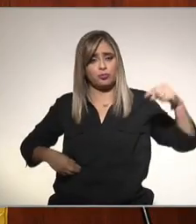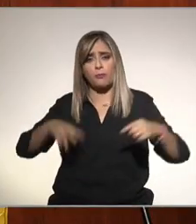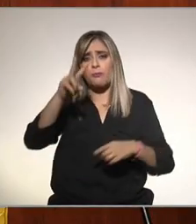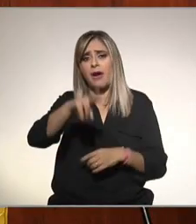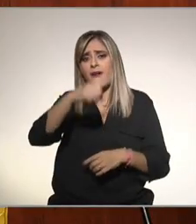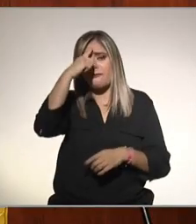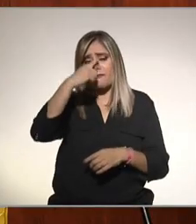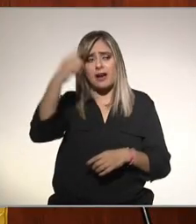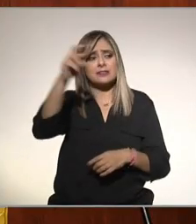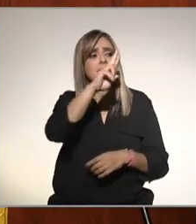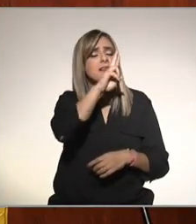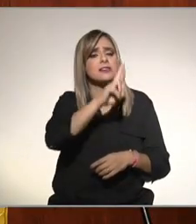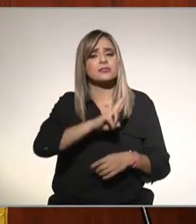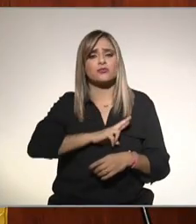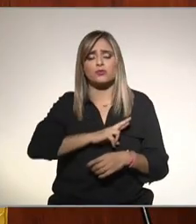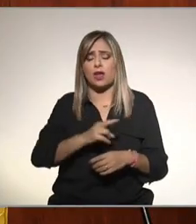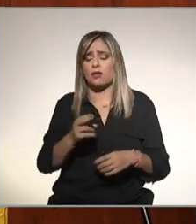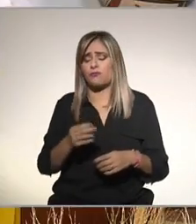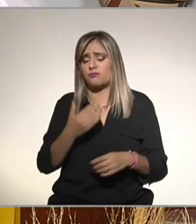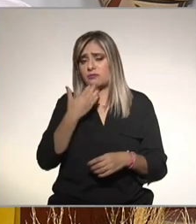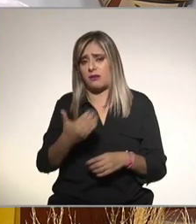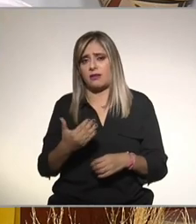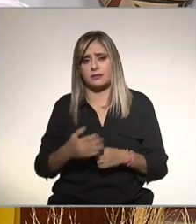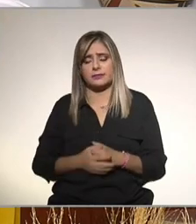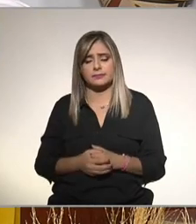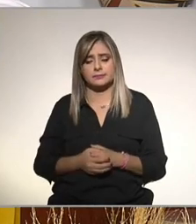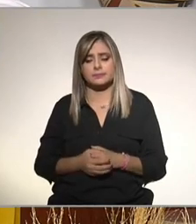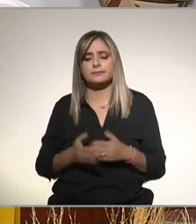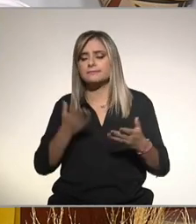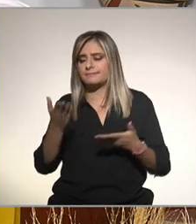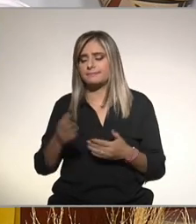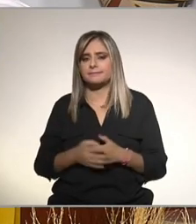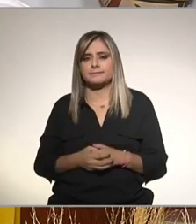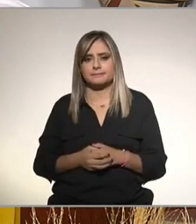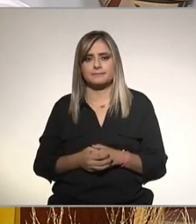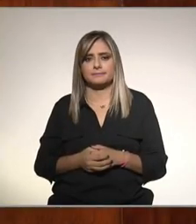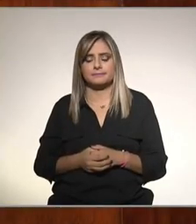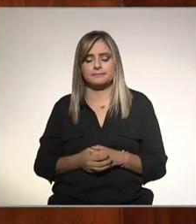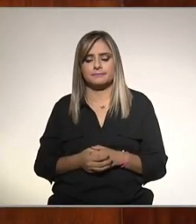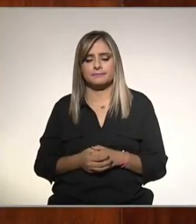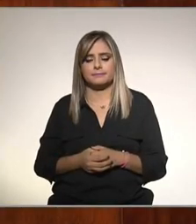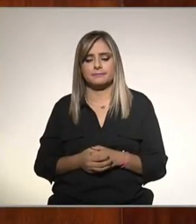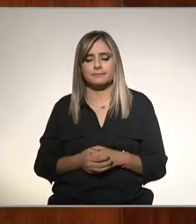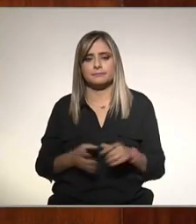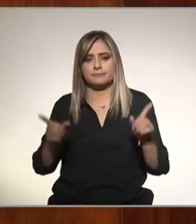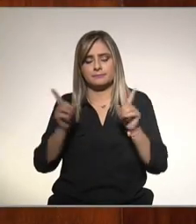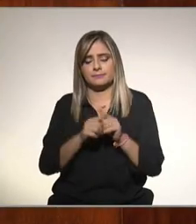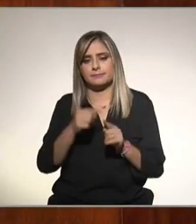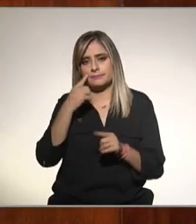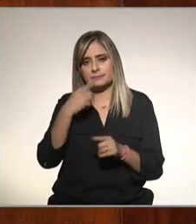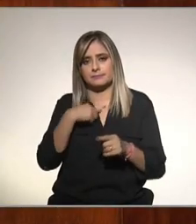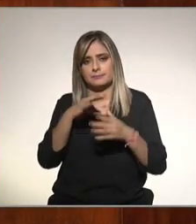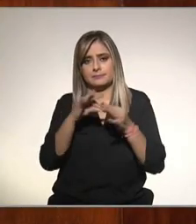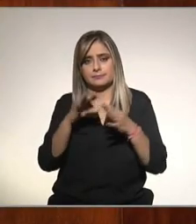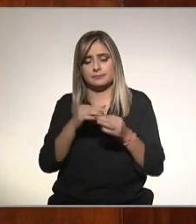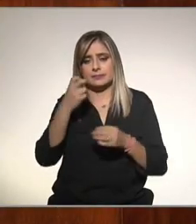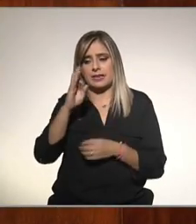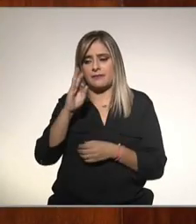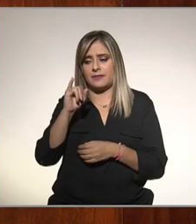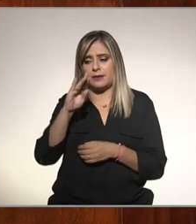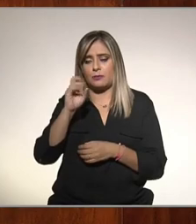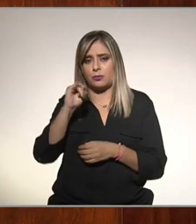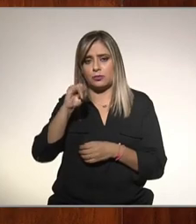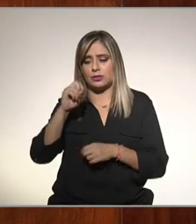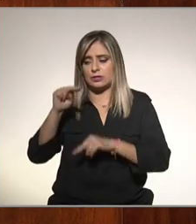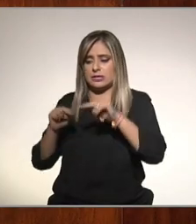da muchísima información ahora sí Graciela nada más decir que el cuantificar la fibrosis